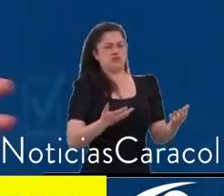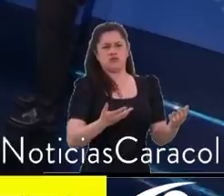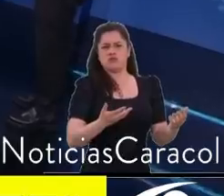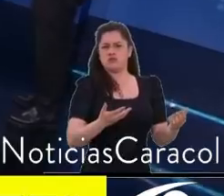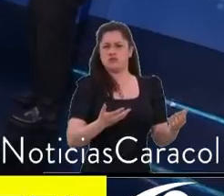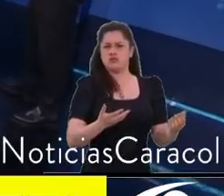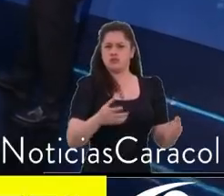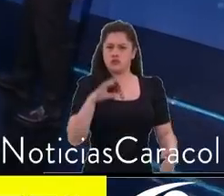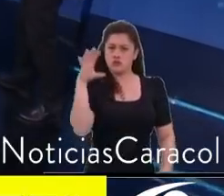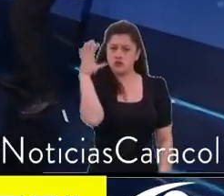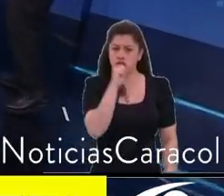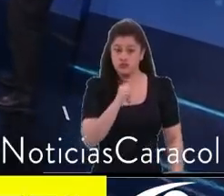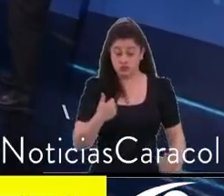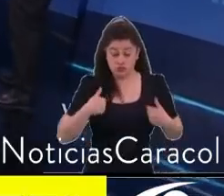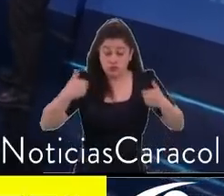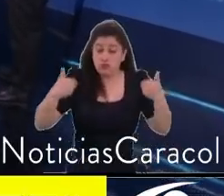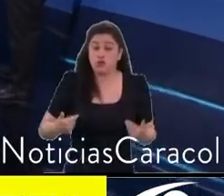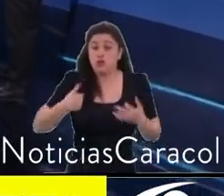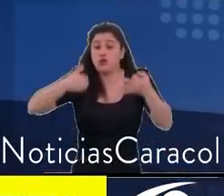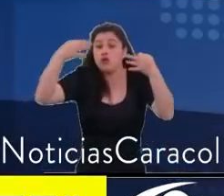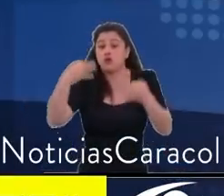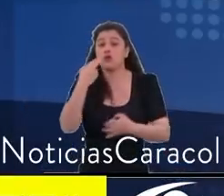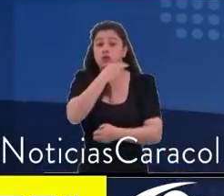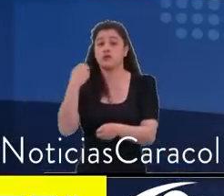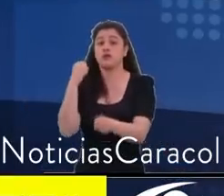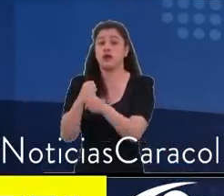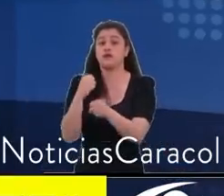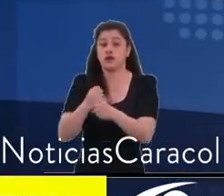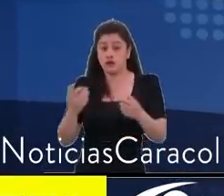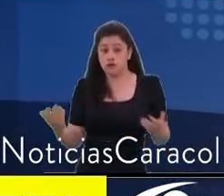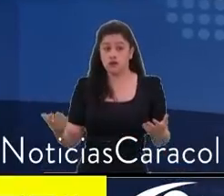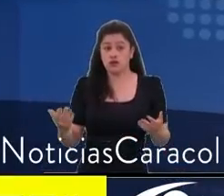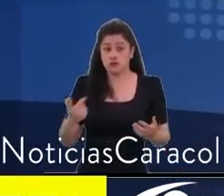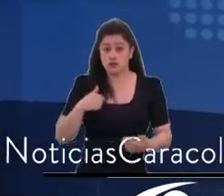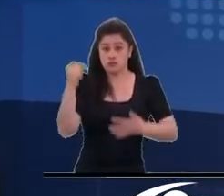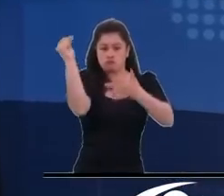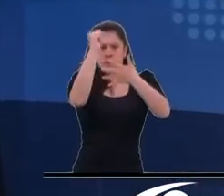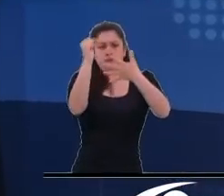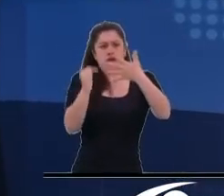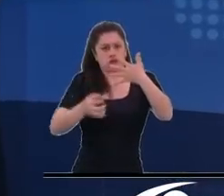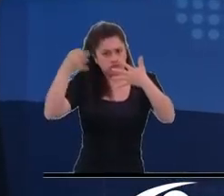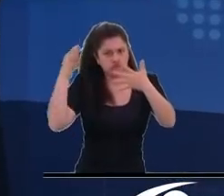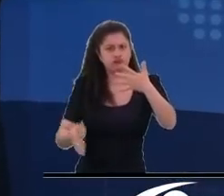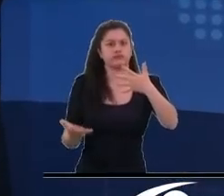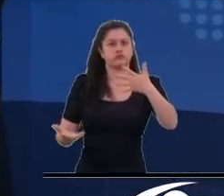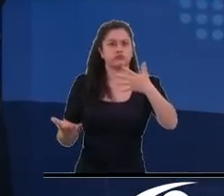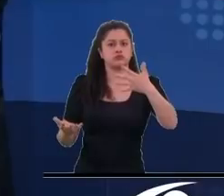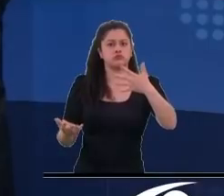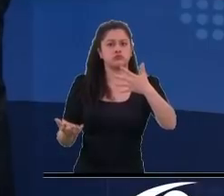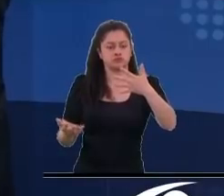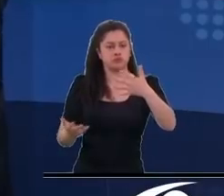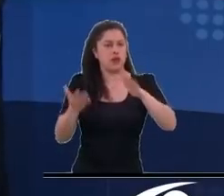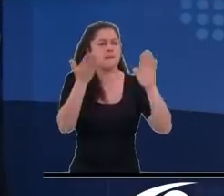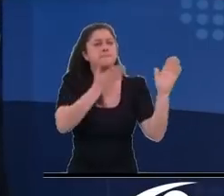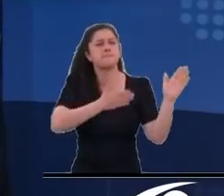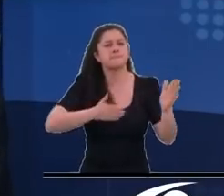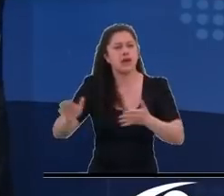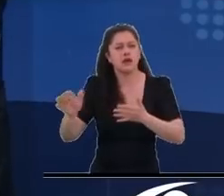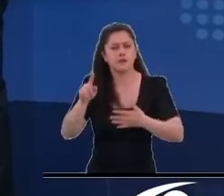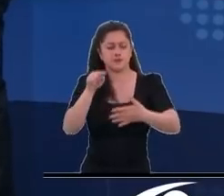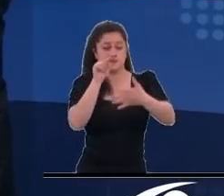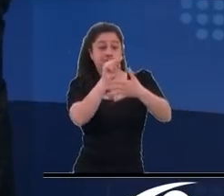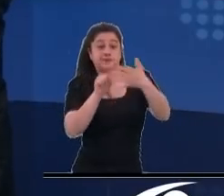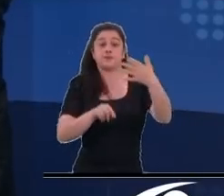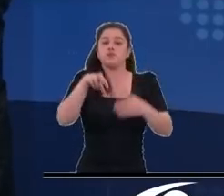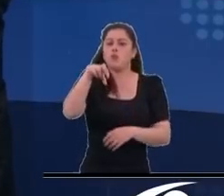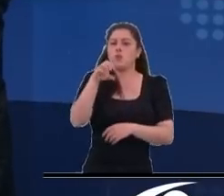quiero que la gente entienda y de eso vamos a hablar. Porque esas cinco cosas. ¿Qué es el plan de ordenamiento territorial para que los bogotanos nos entiendan? A diferencia de